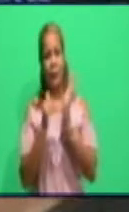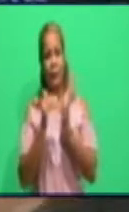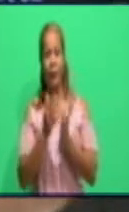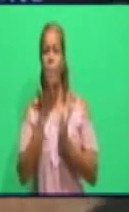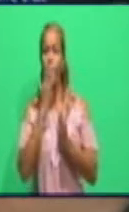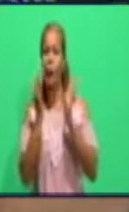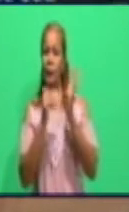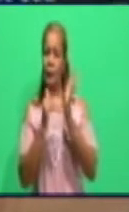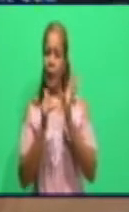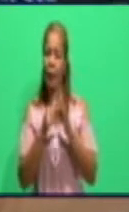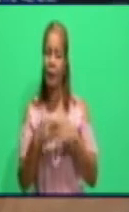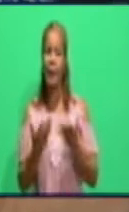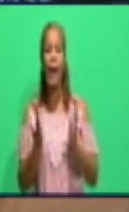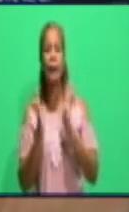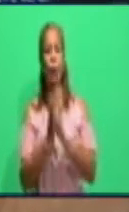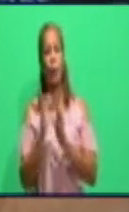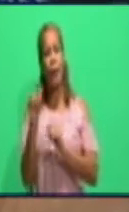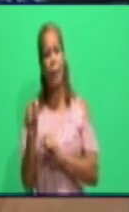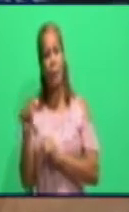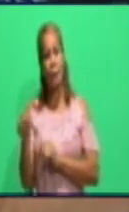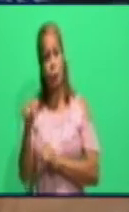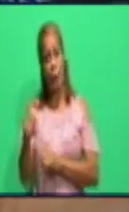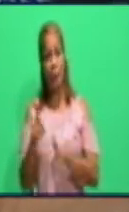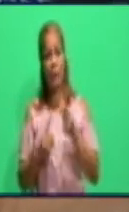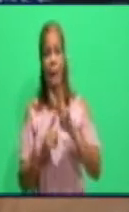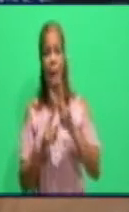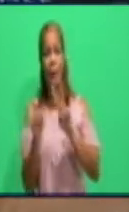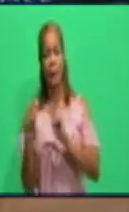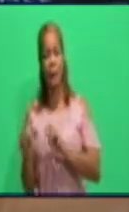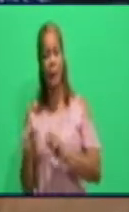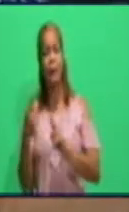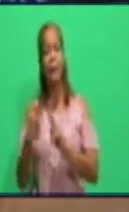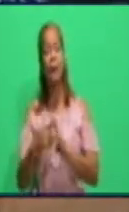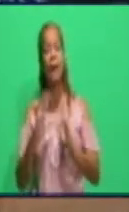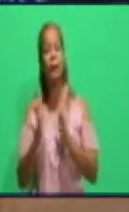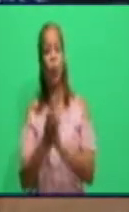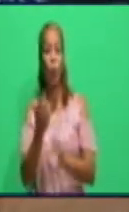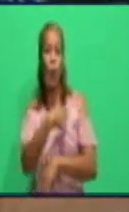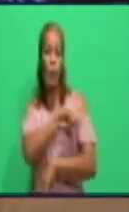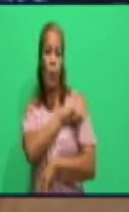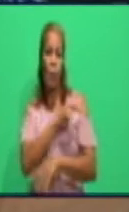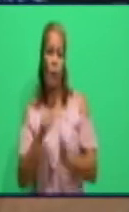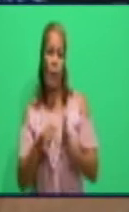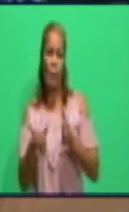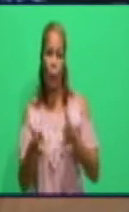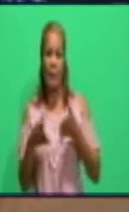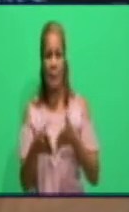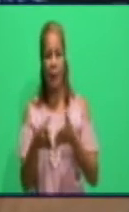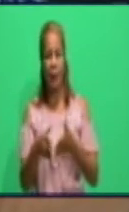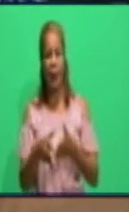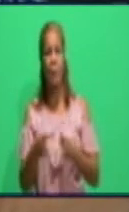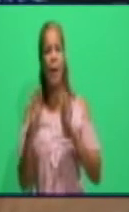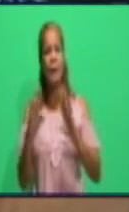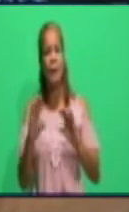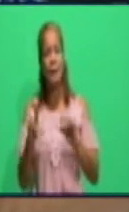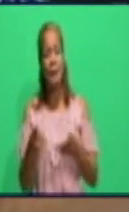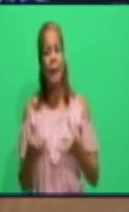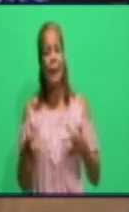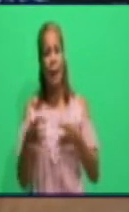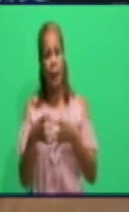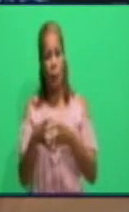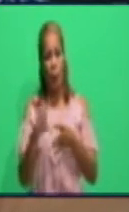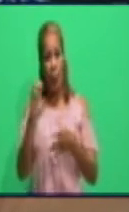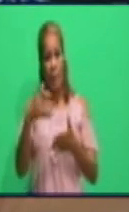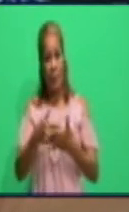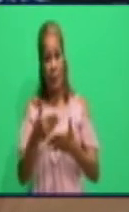buenas tardes, Junier, para usted y todos los compañeros que participan en el programa y para el pueblo de Erama. Decirle que el Grupo Empresarial de Comercio,